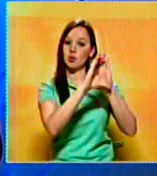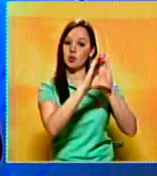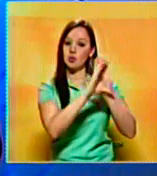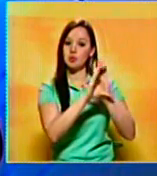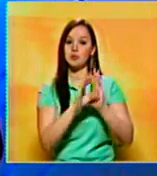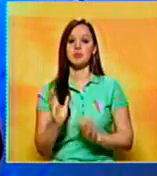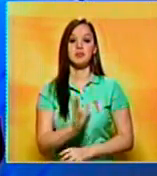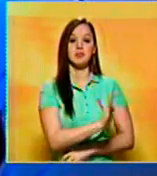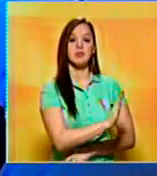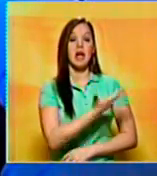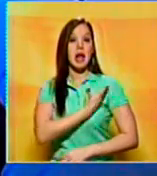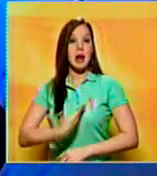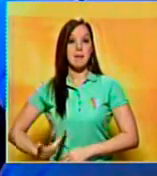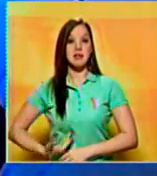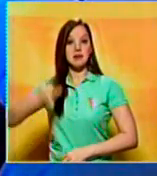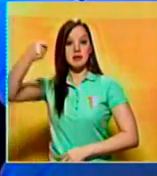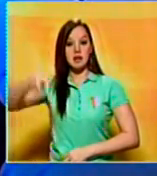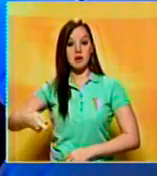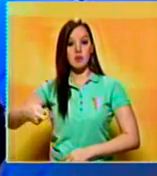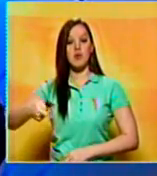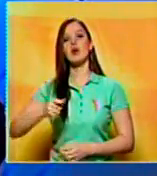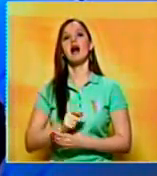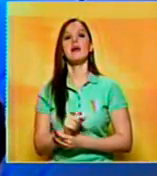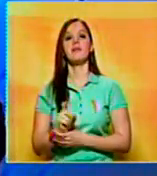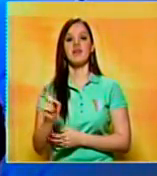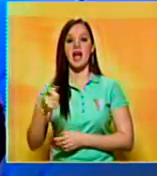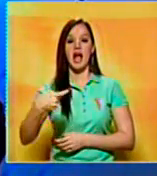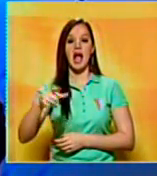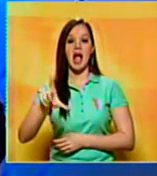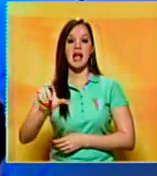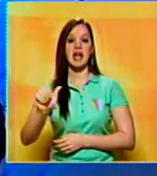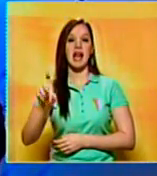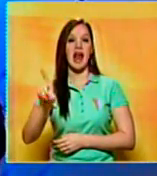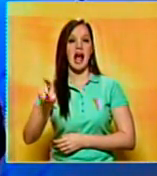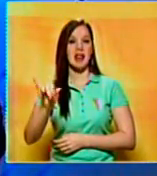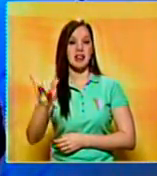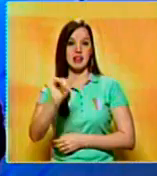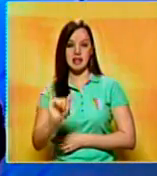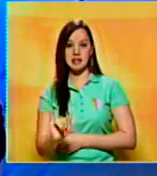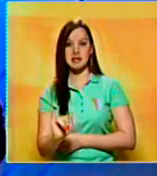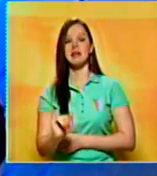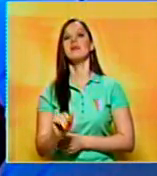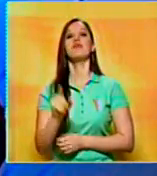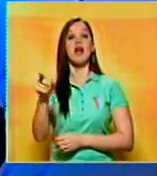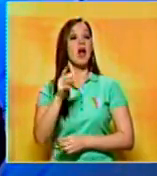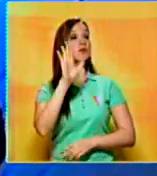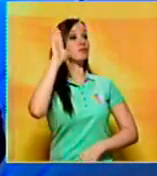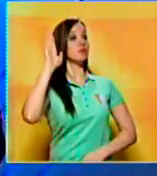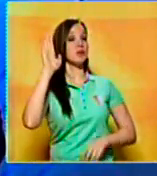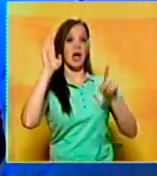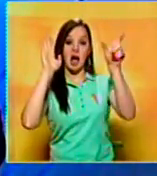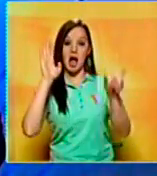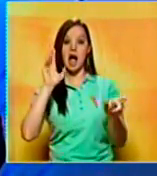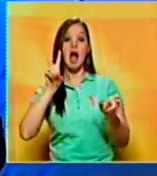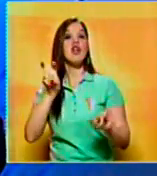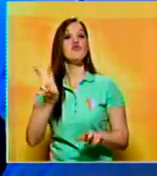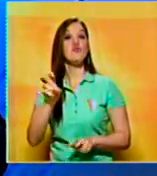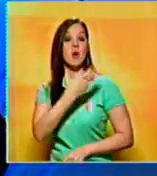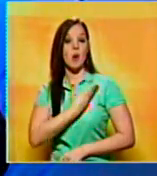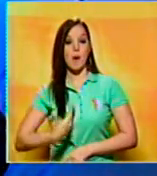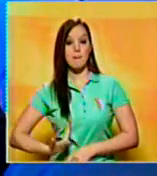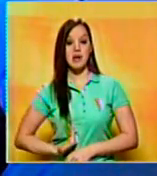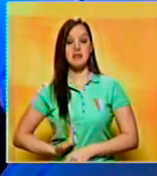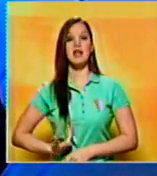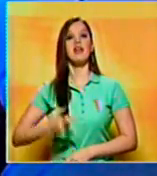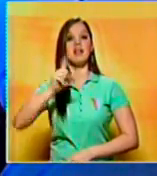La Presidenta del Tribunal Supremo de Justicia, Gladys Gutiérrez, juramentó este jueves al nuevo Presidente de la Corte Marcial y Circuito Penal